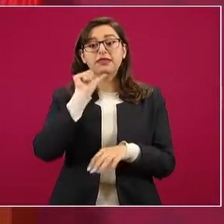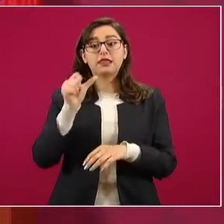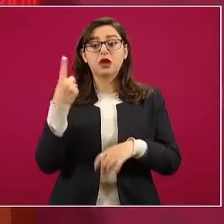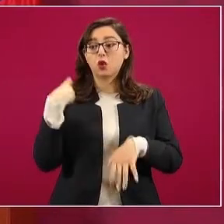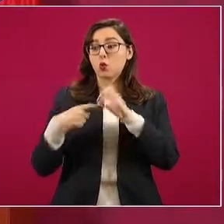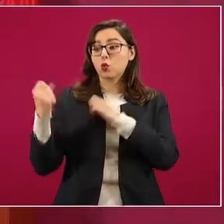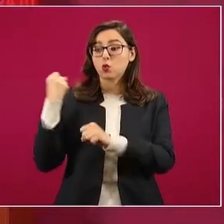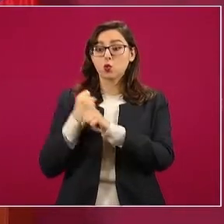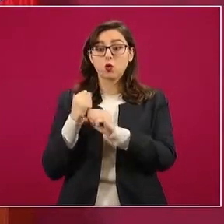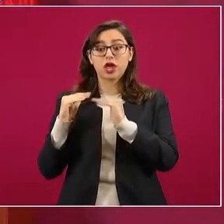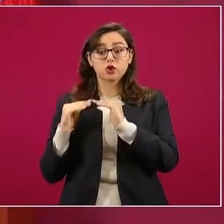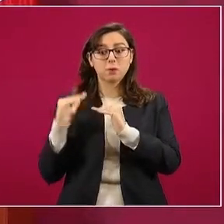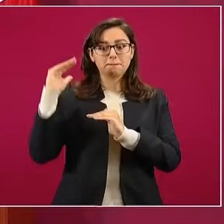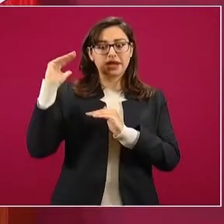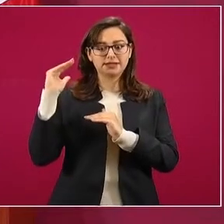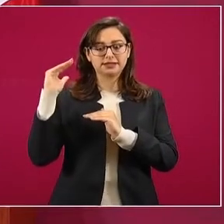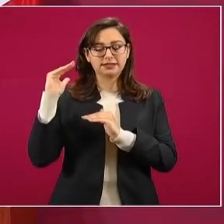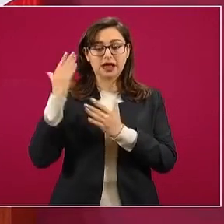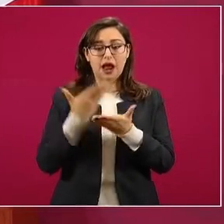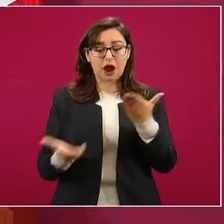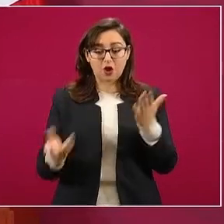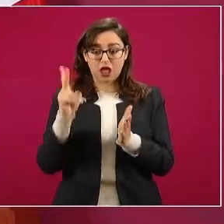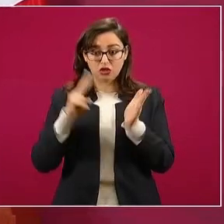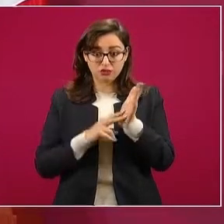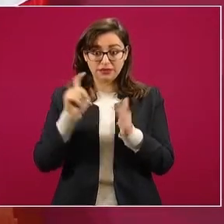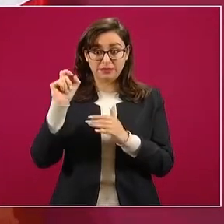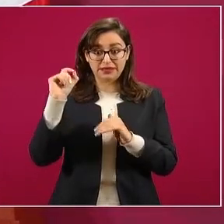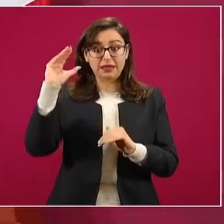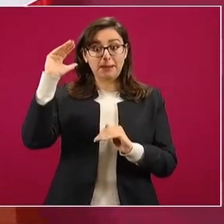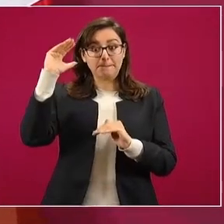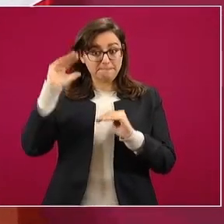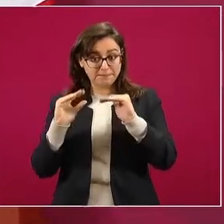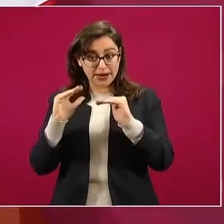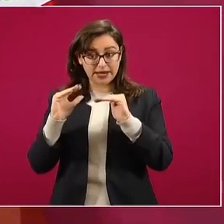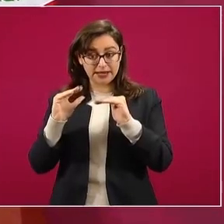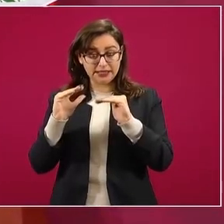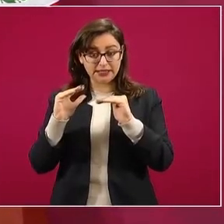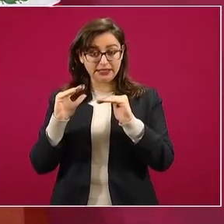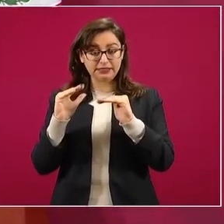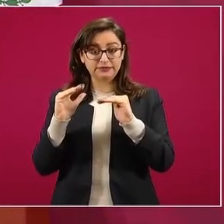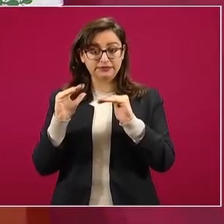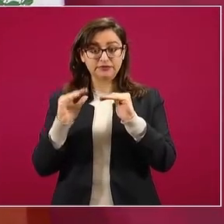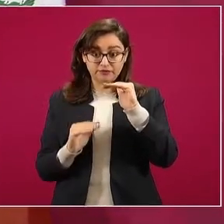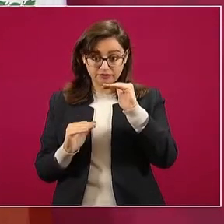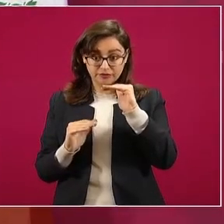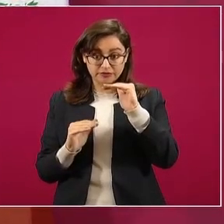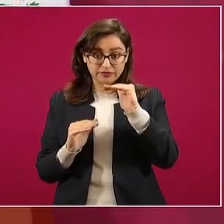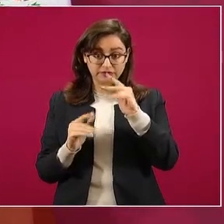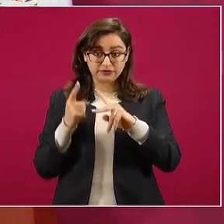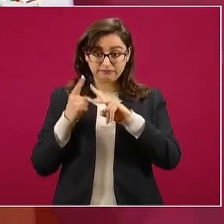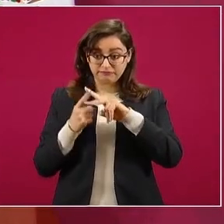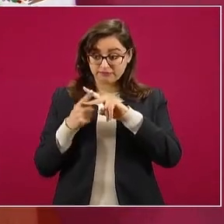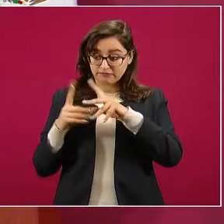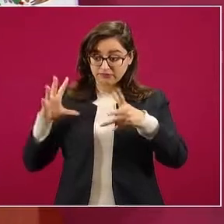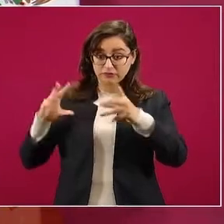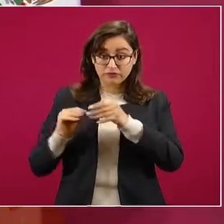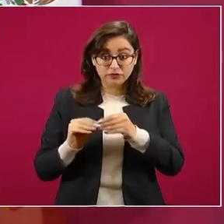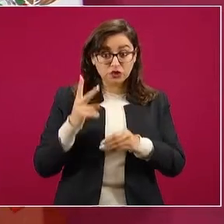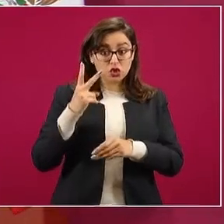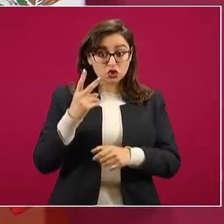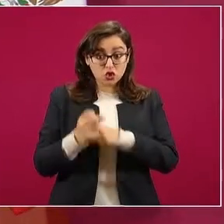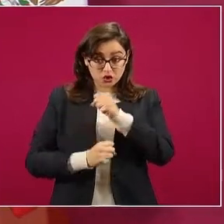Entonces, por eso, aunque se cayó este año por la pandemia,